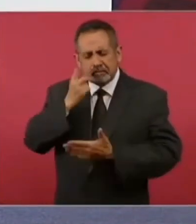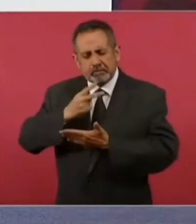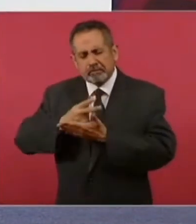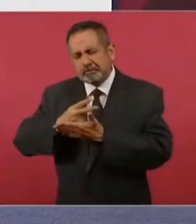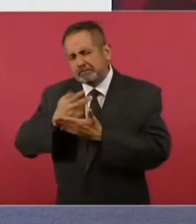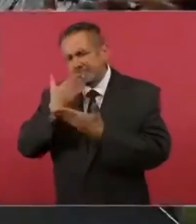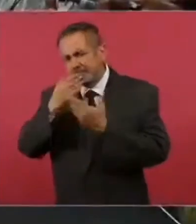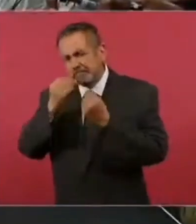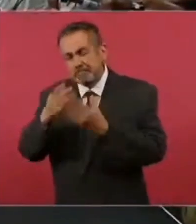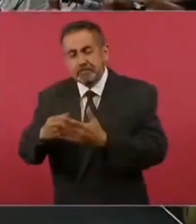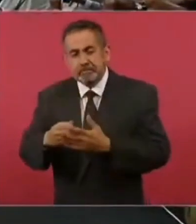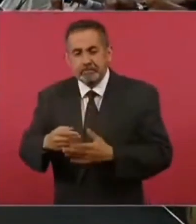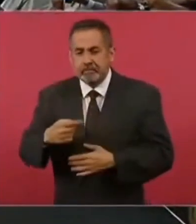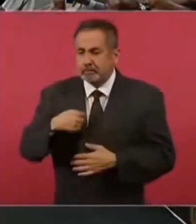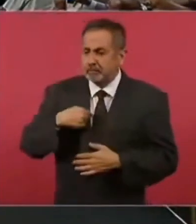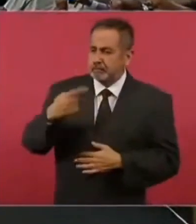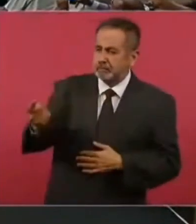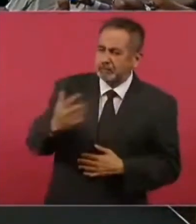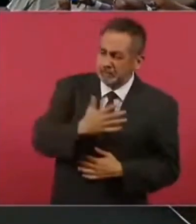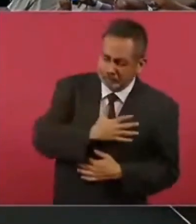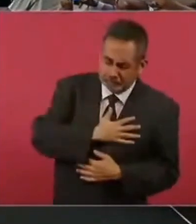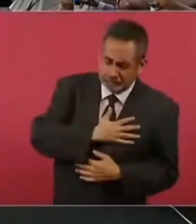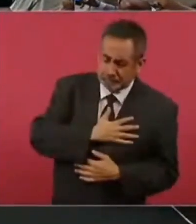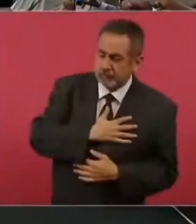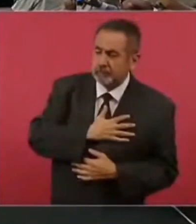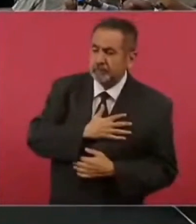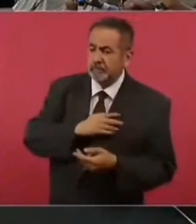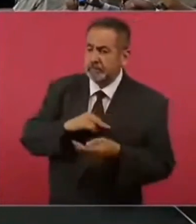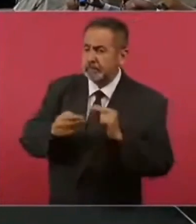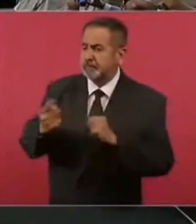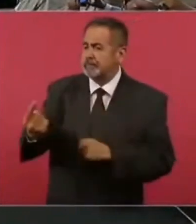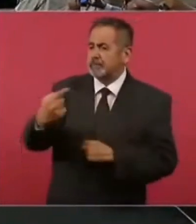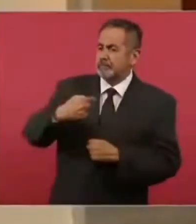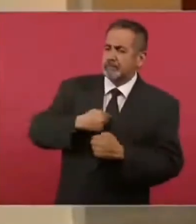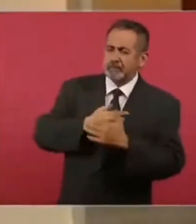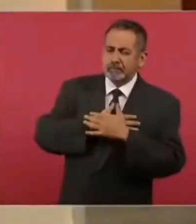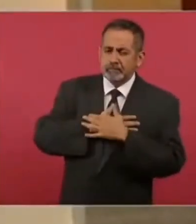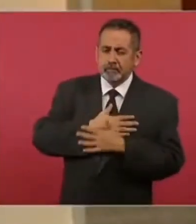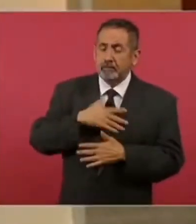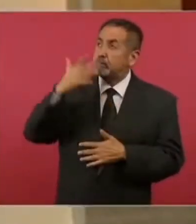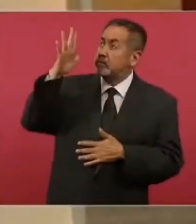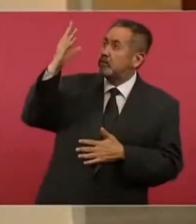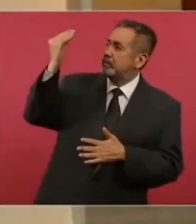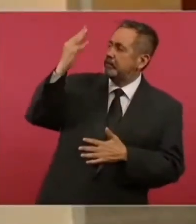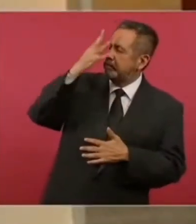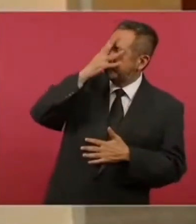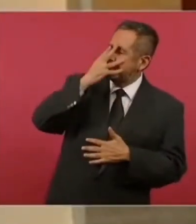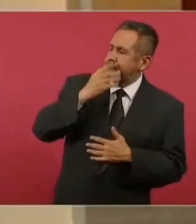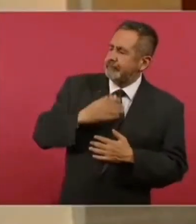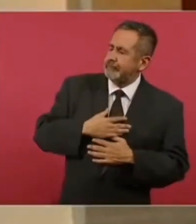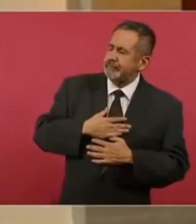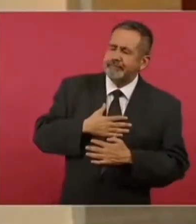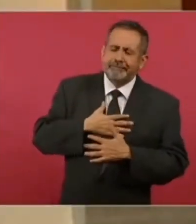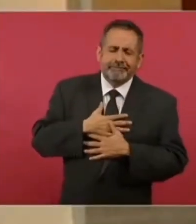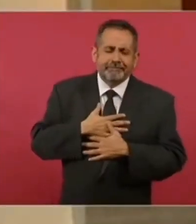y fui amado. El sol acarició mi faz. Vida,